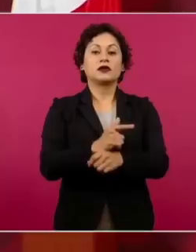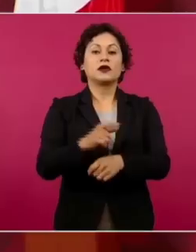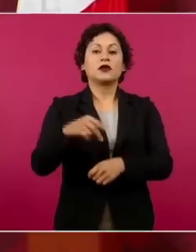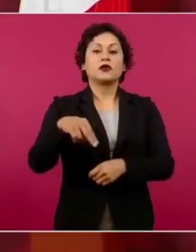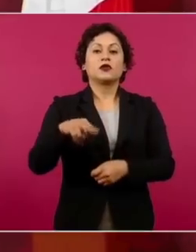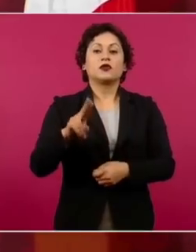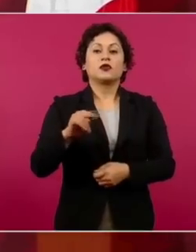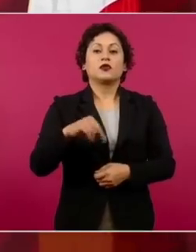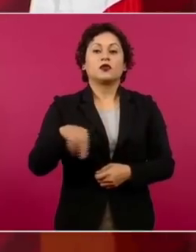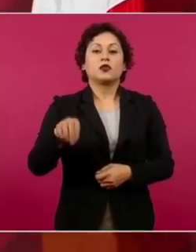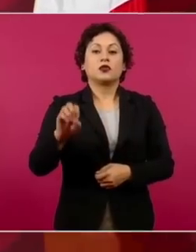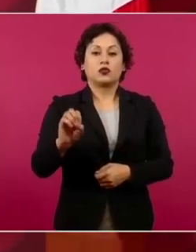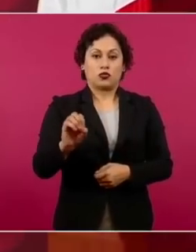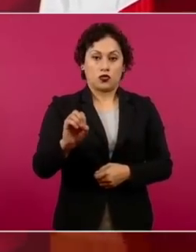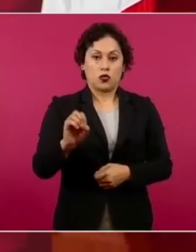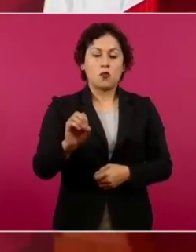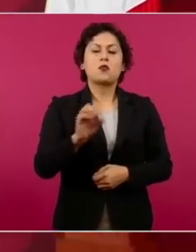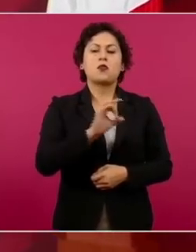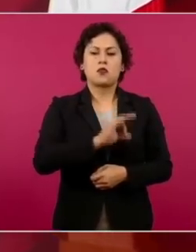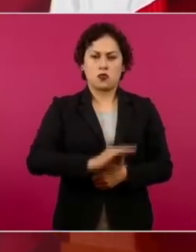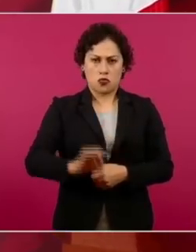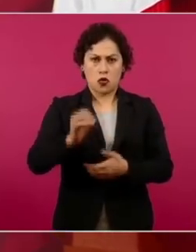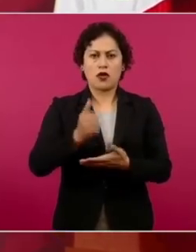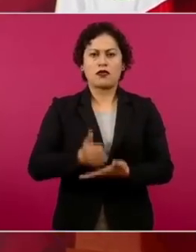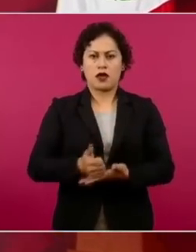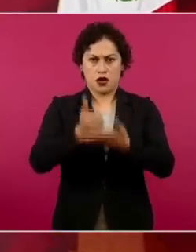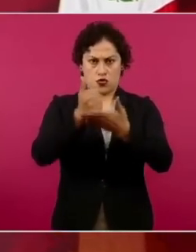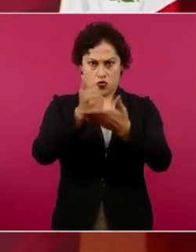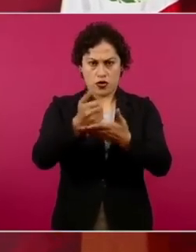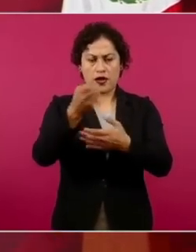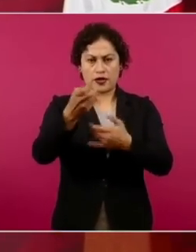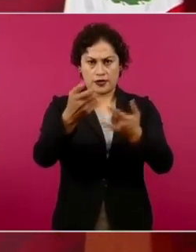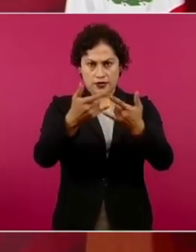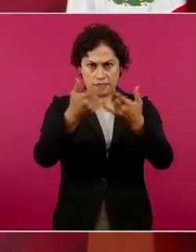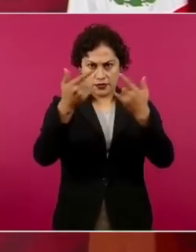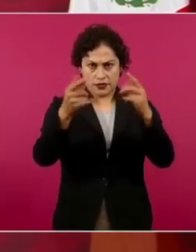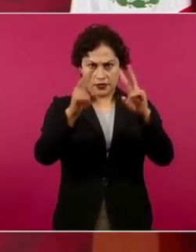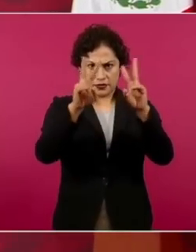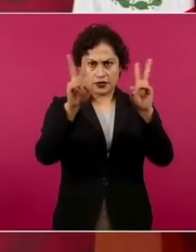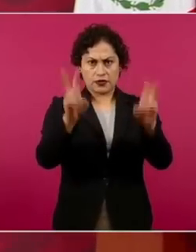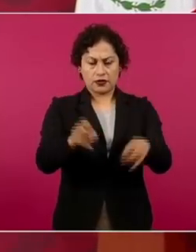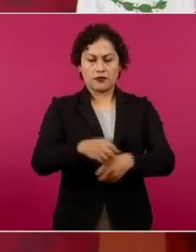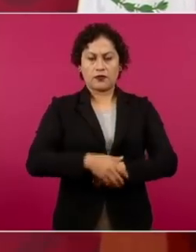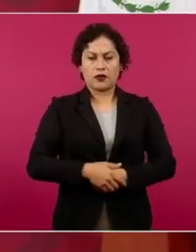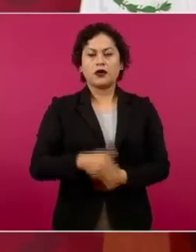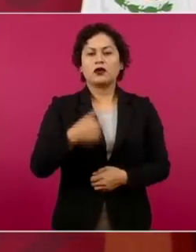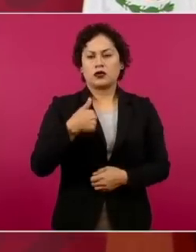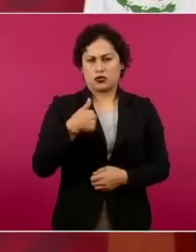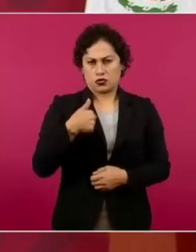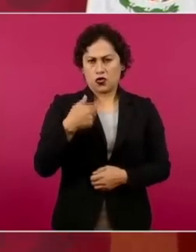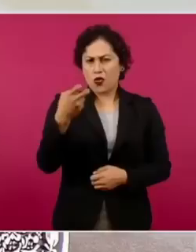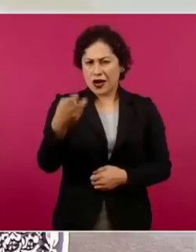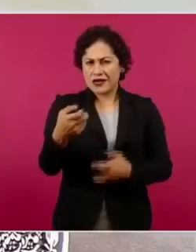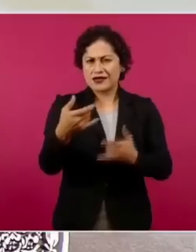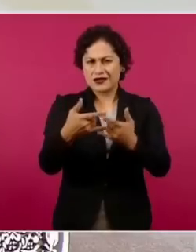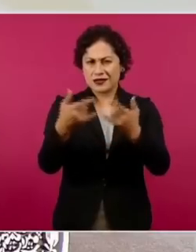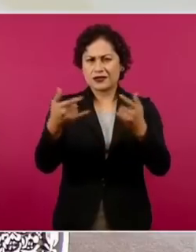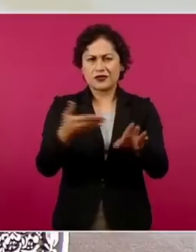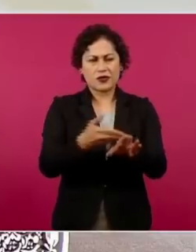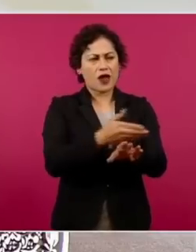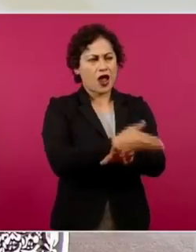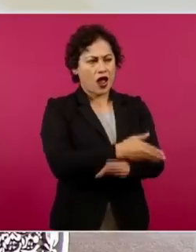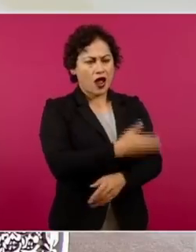condiciones de ayudar en esto. Tengo yo antecedentes. Entonces, esto